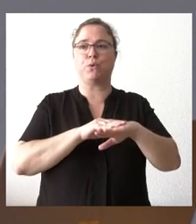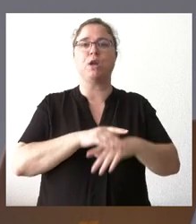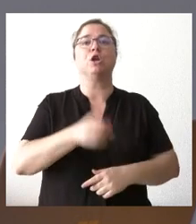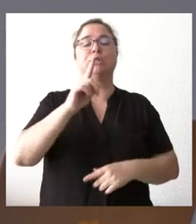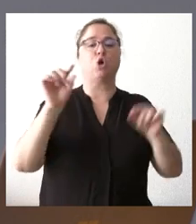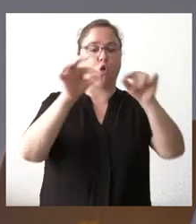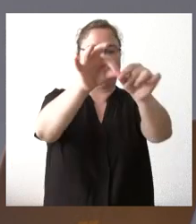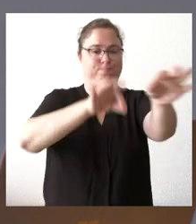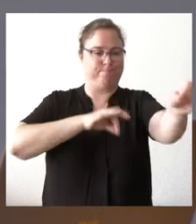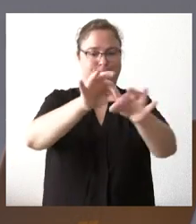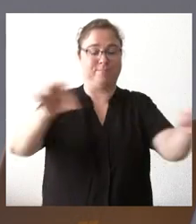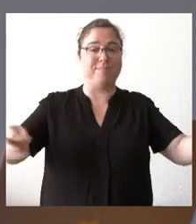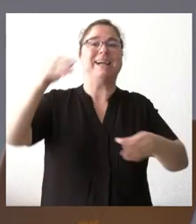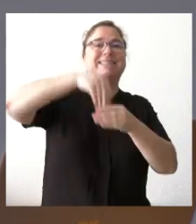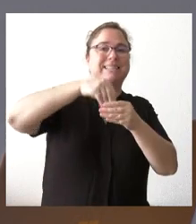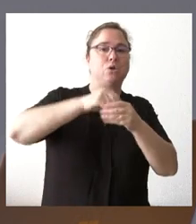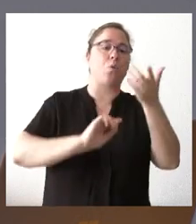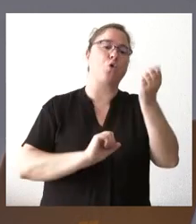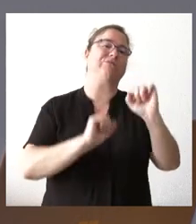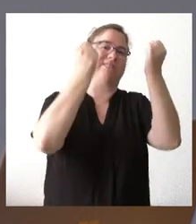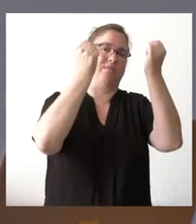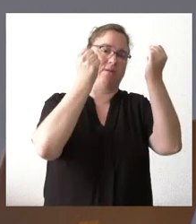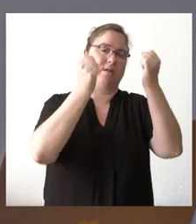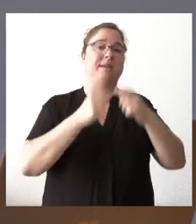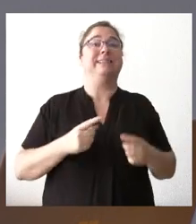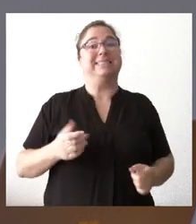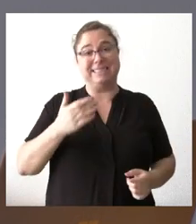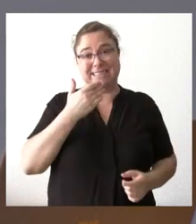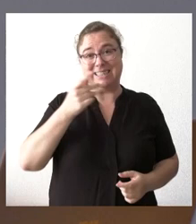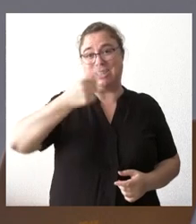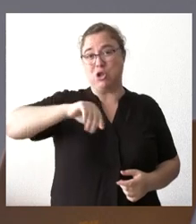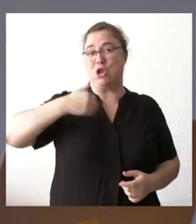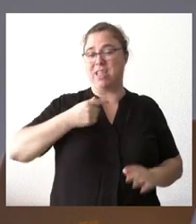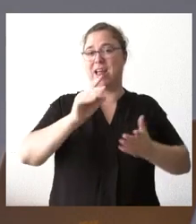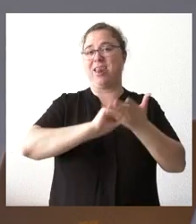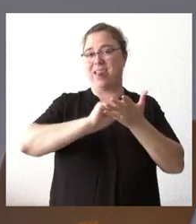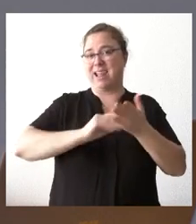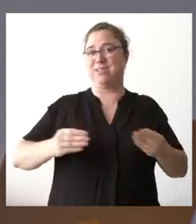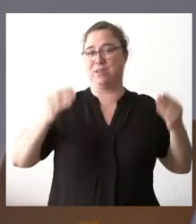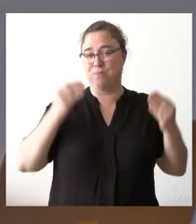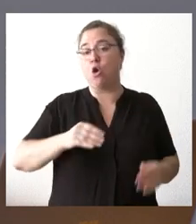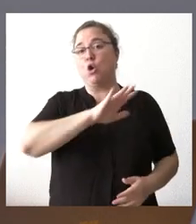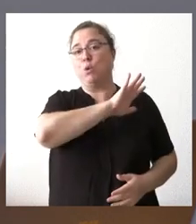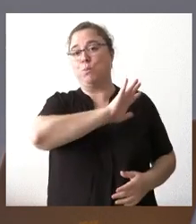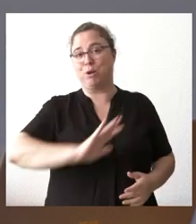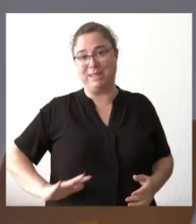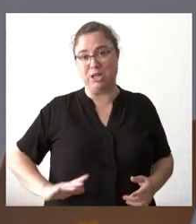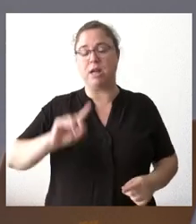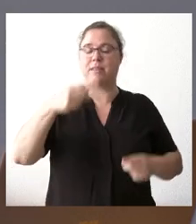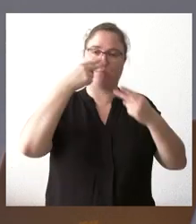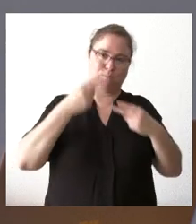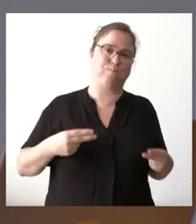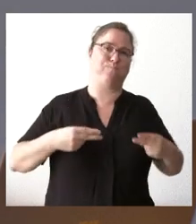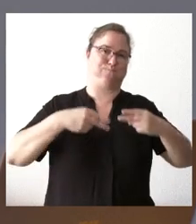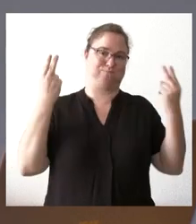perímetro sino las partes interiores no quemadas y por tanto en tanto en cuanto tengamos ya esos datos provisionales los publicaremos y